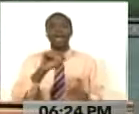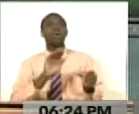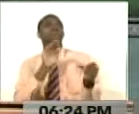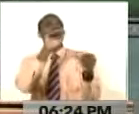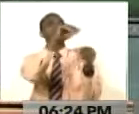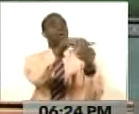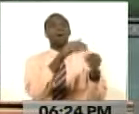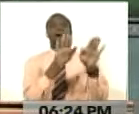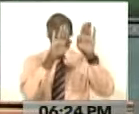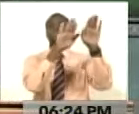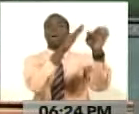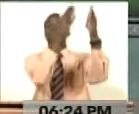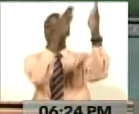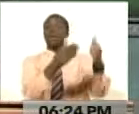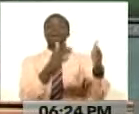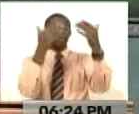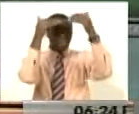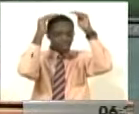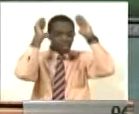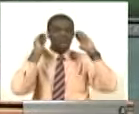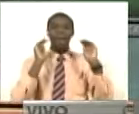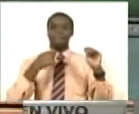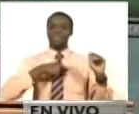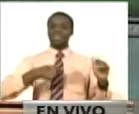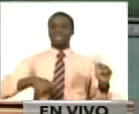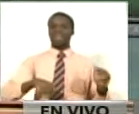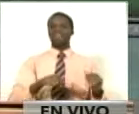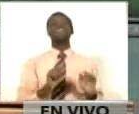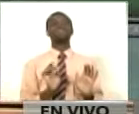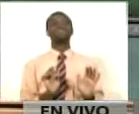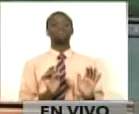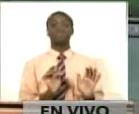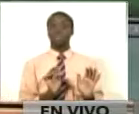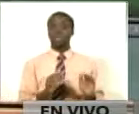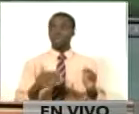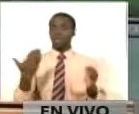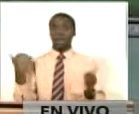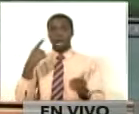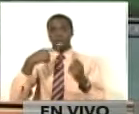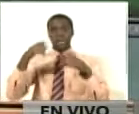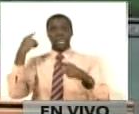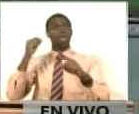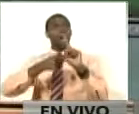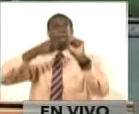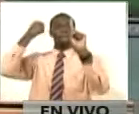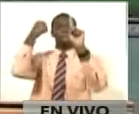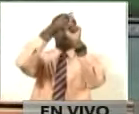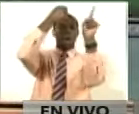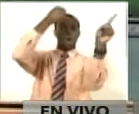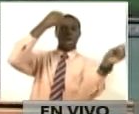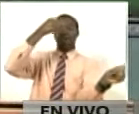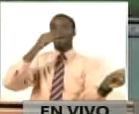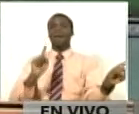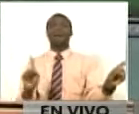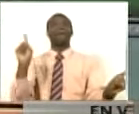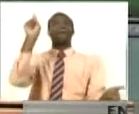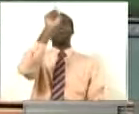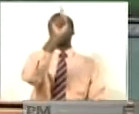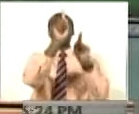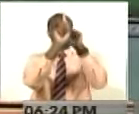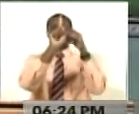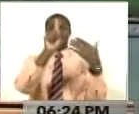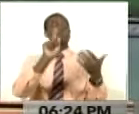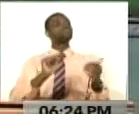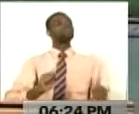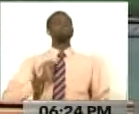voluntad por la presidenta Dilma Rousseff y que el año pasado sufrió un golpe de Estado. Y es hoy un gobierno de facto quien